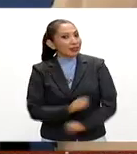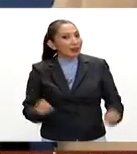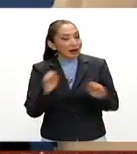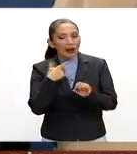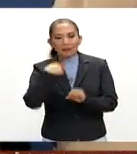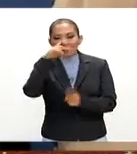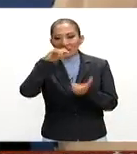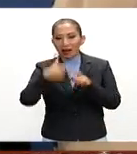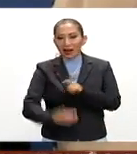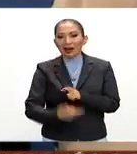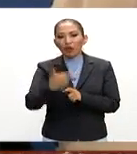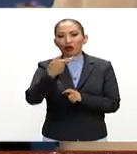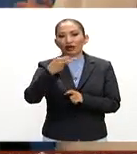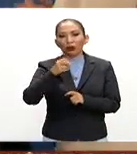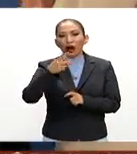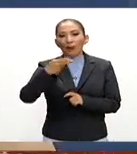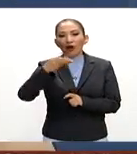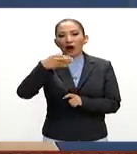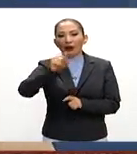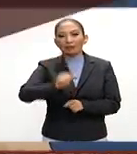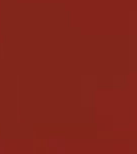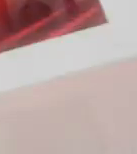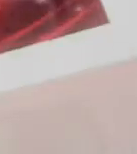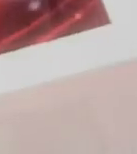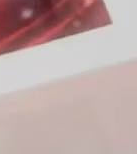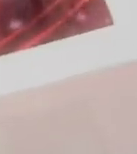Para México al día, Gustavo Gamboa.